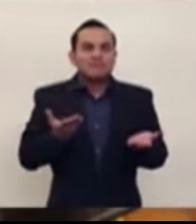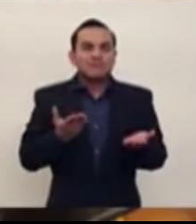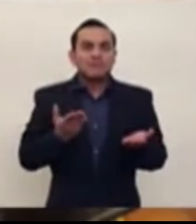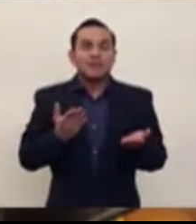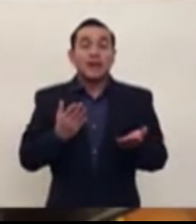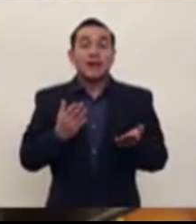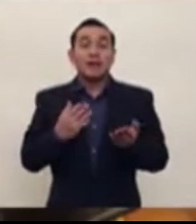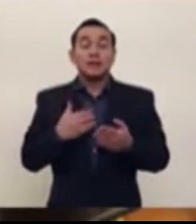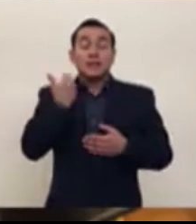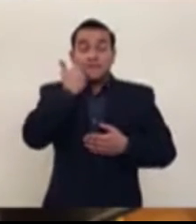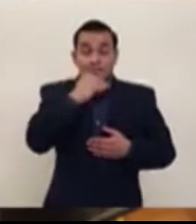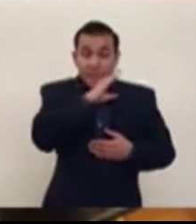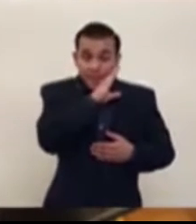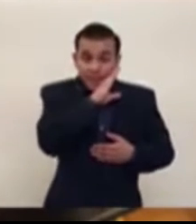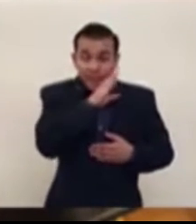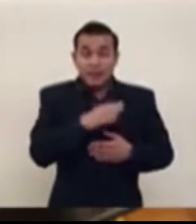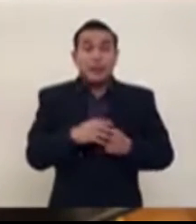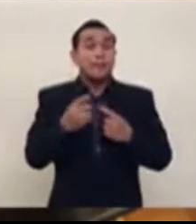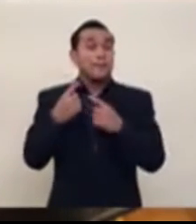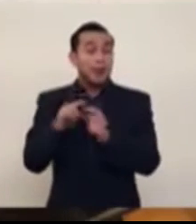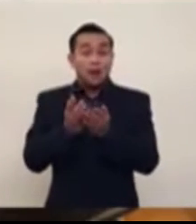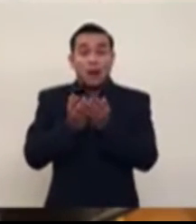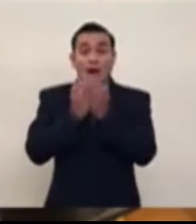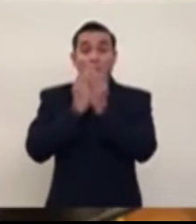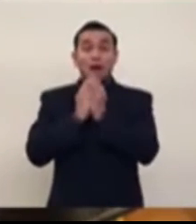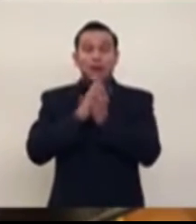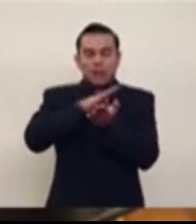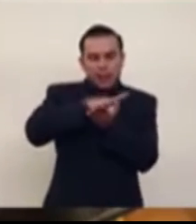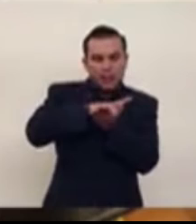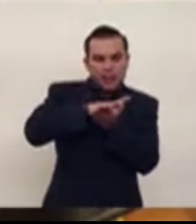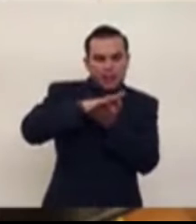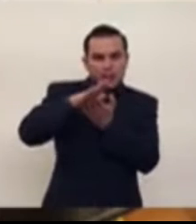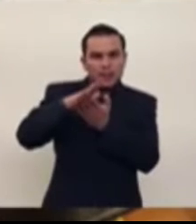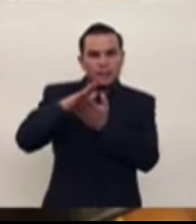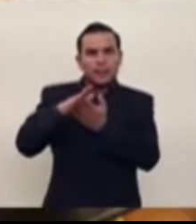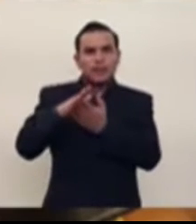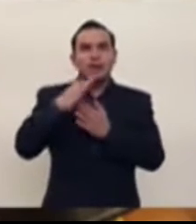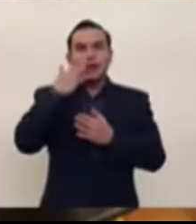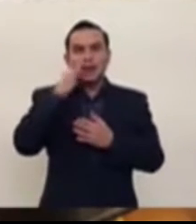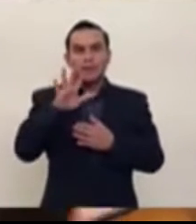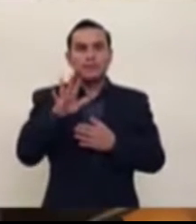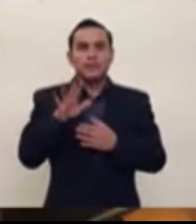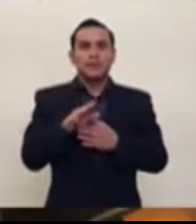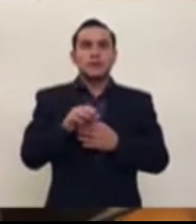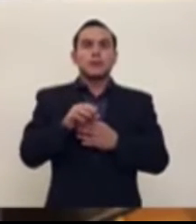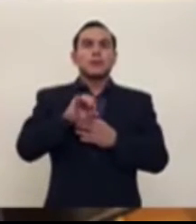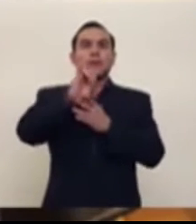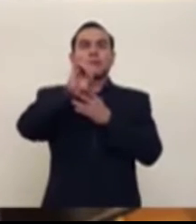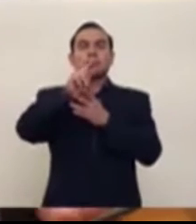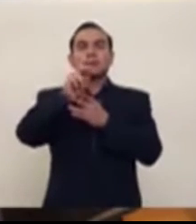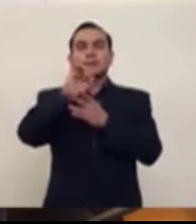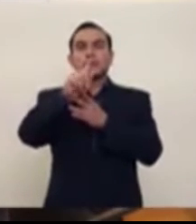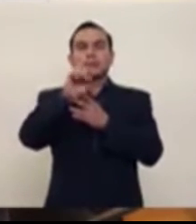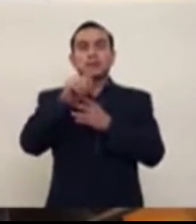enfermedad de gastrointestinales, pero un agua purificada de manera no correcta, como el caso de los herbicidas, por ejemplo, el caso de